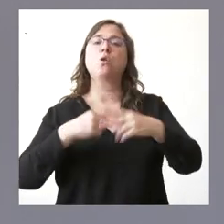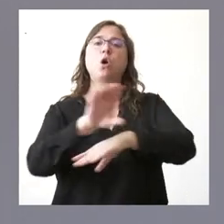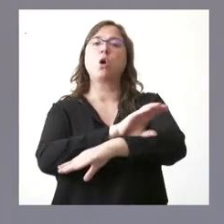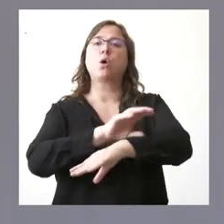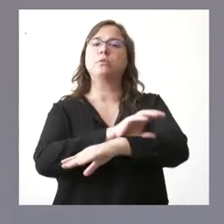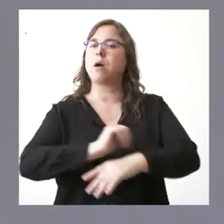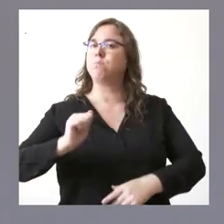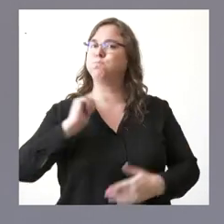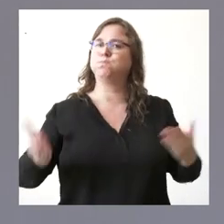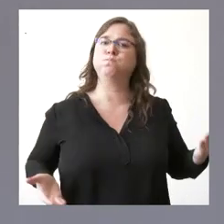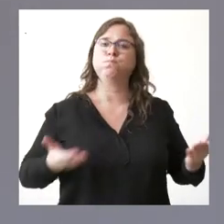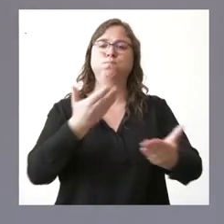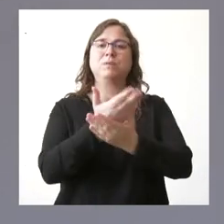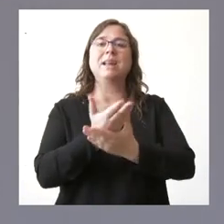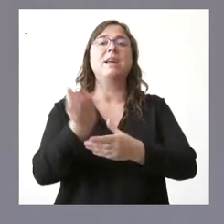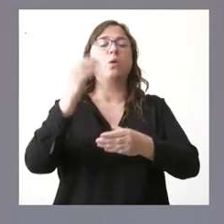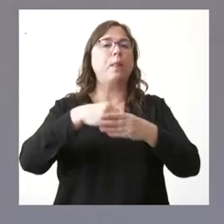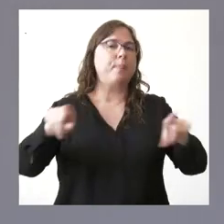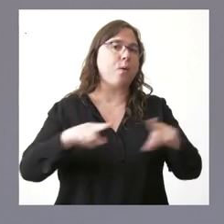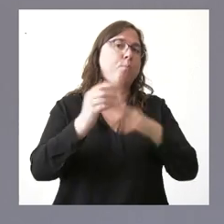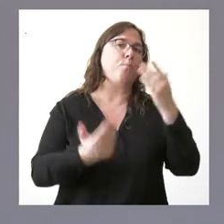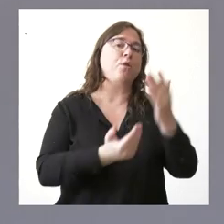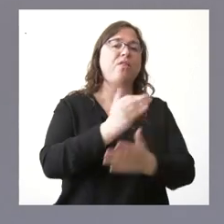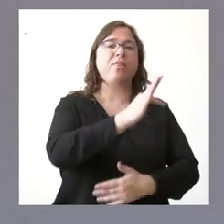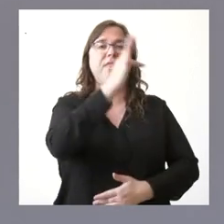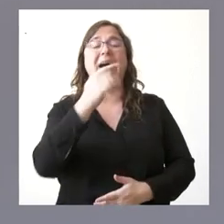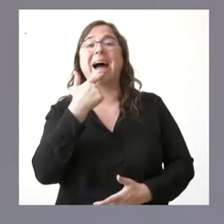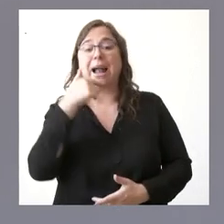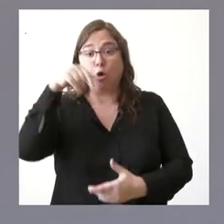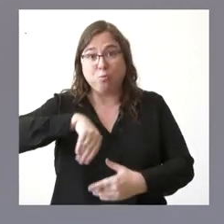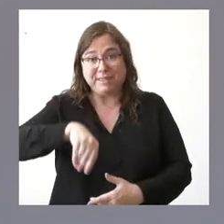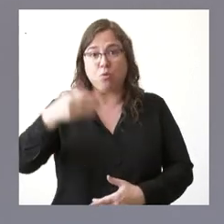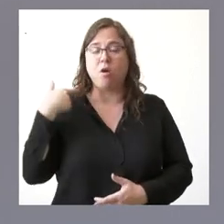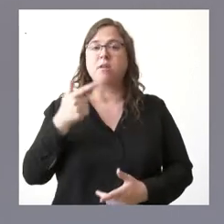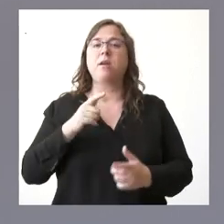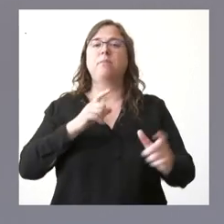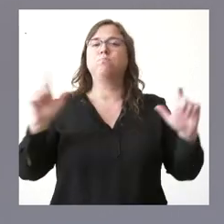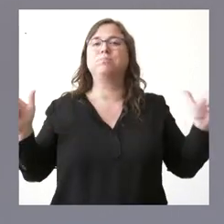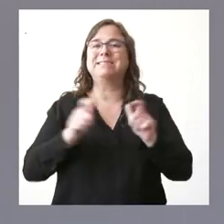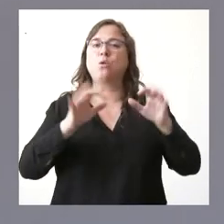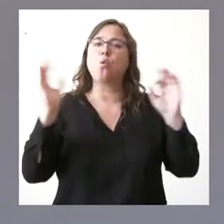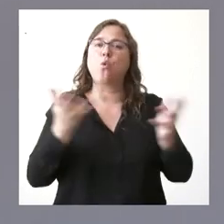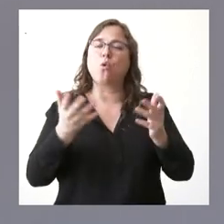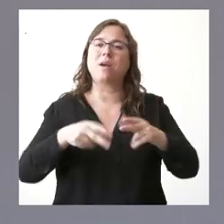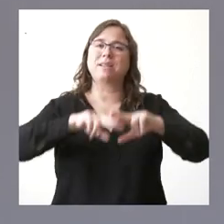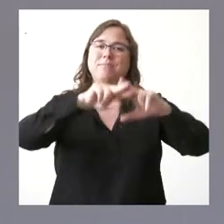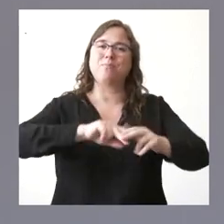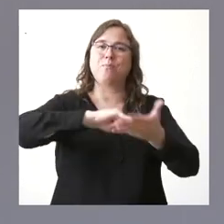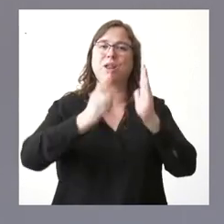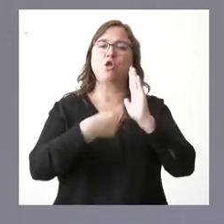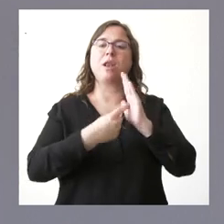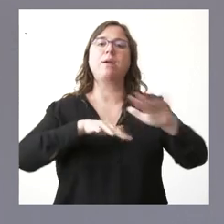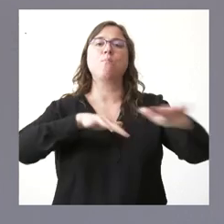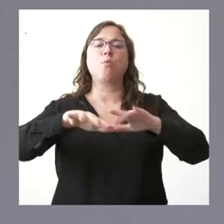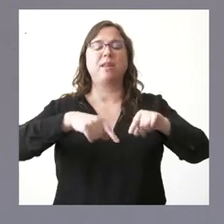pedir que se incluyera fuera del orden del día o al menos una conferencia sectorial urgente para examinar el proyecto de ley de movilidad sostenible y el nuevo mapa